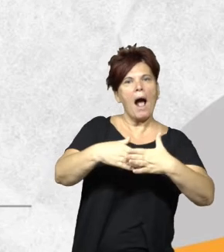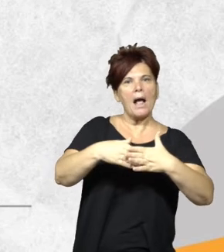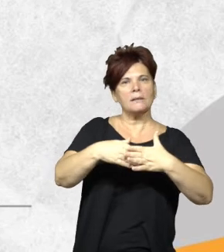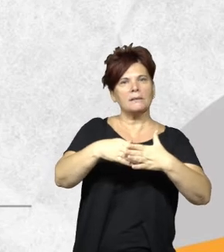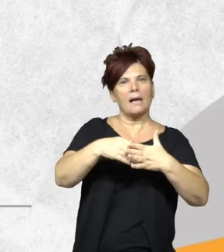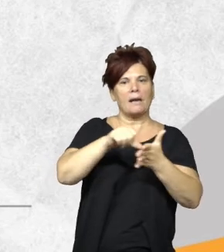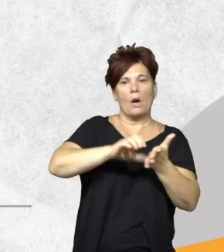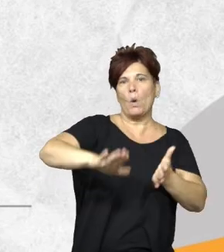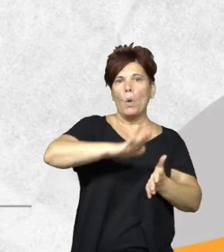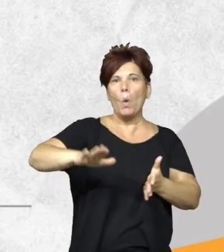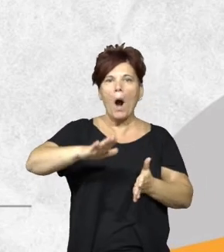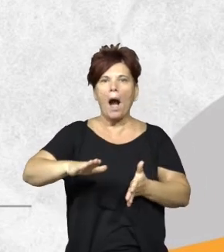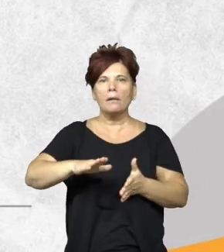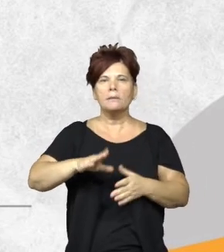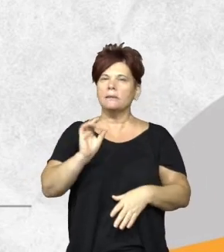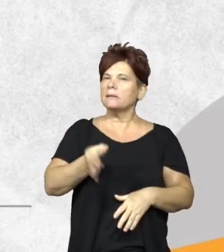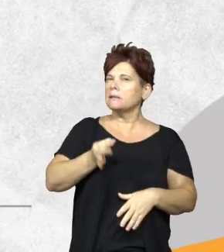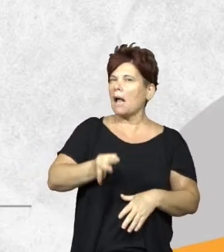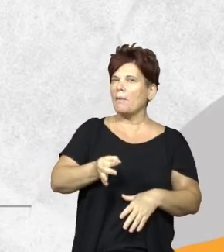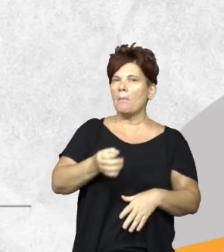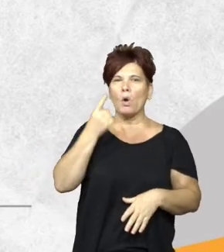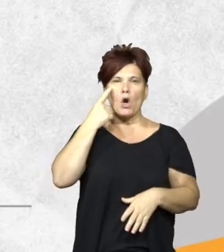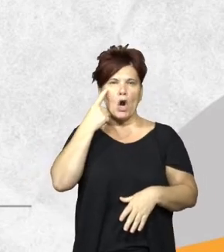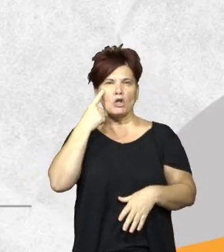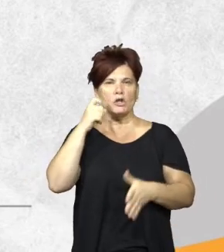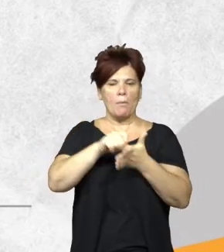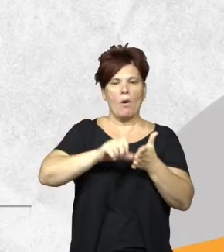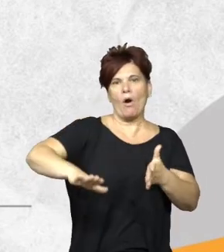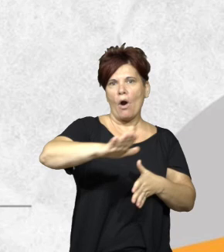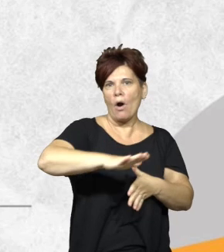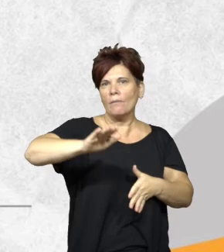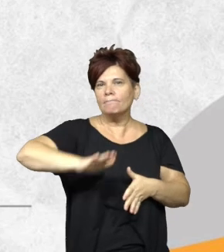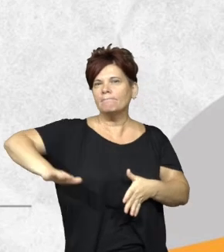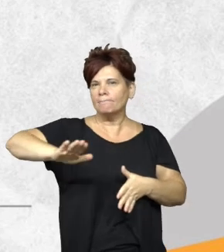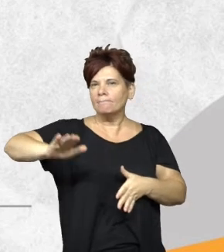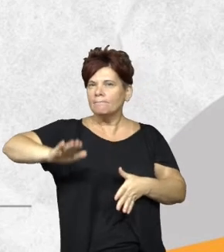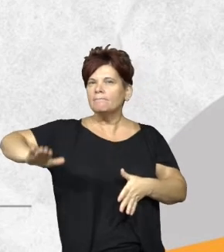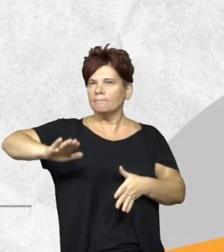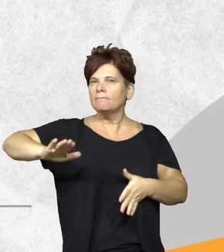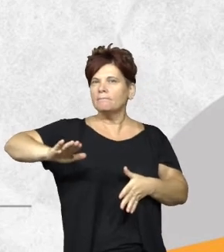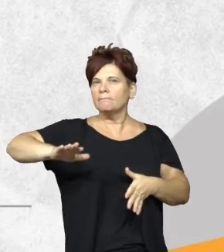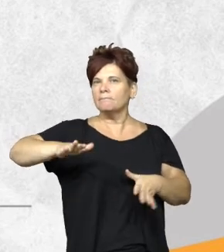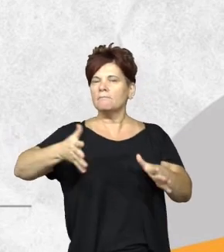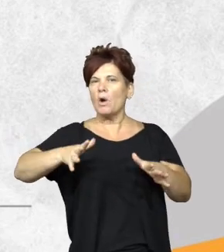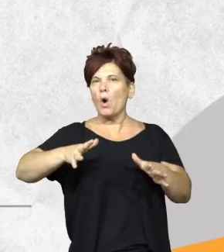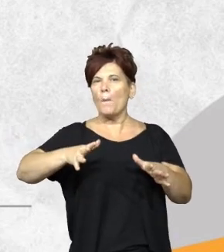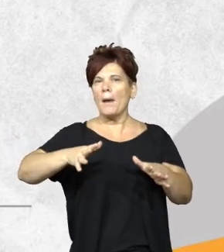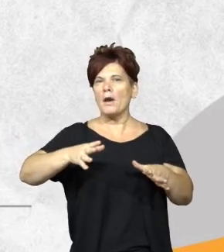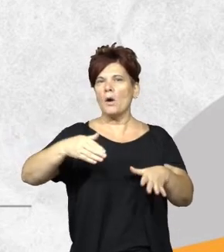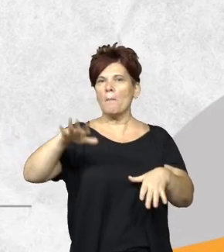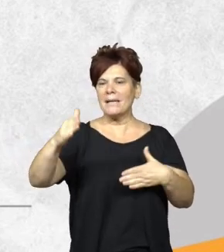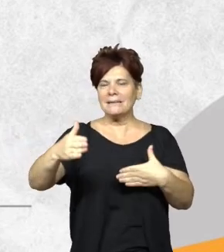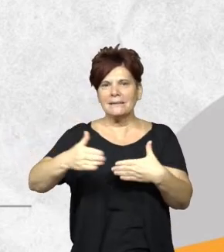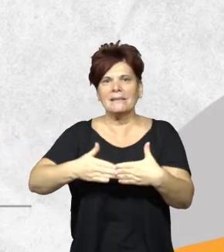terreno donde sabemos perfectamente que nuestros parques están aproximadamente de la capital de la provincia del Chaco el más